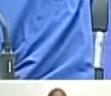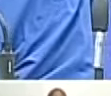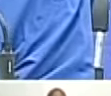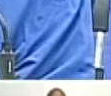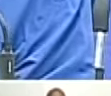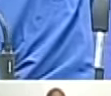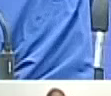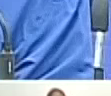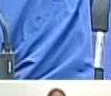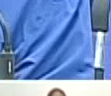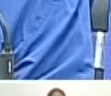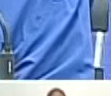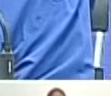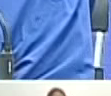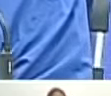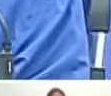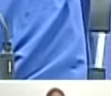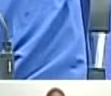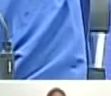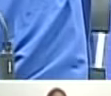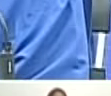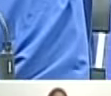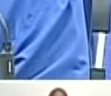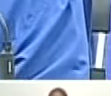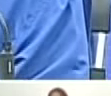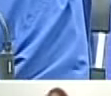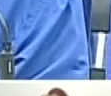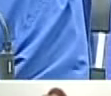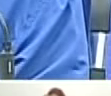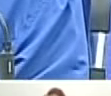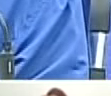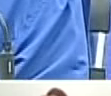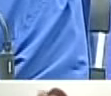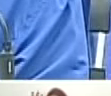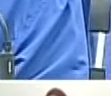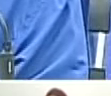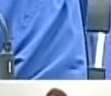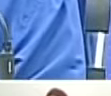bombonas y el problema explícamelo un poco mejor yo